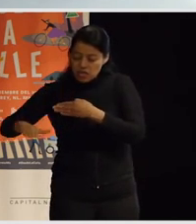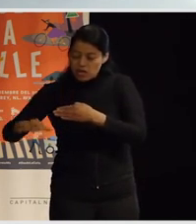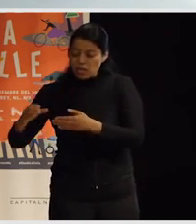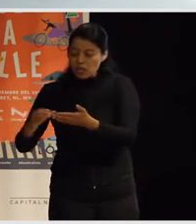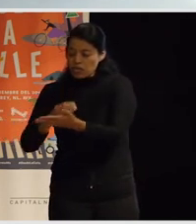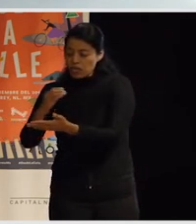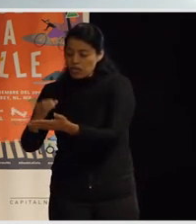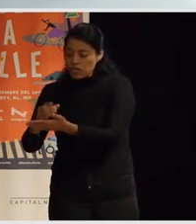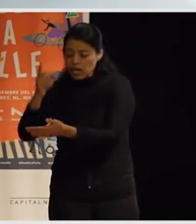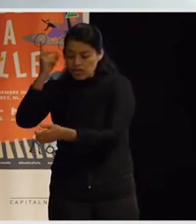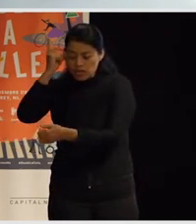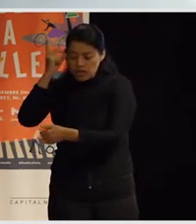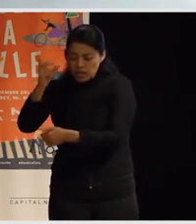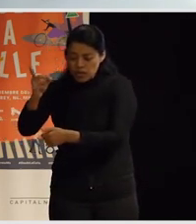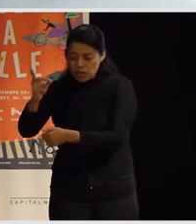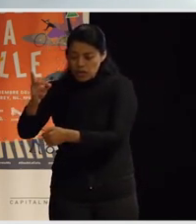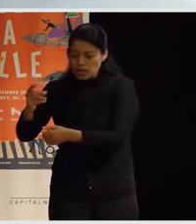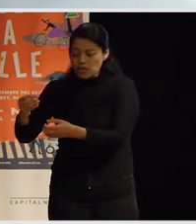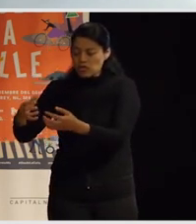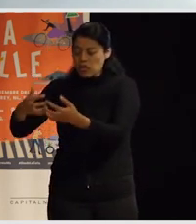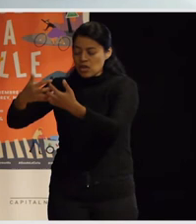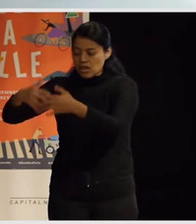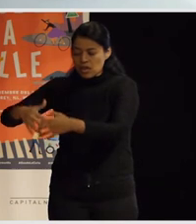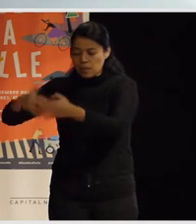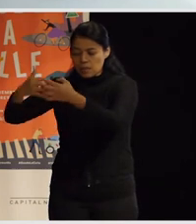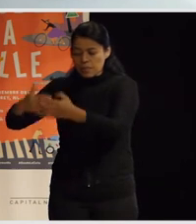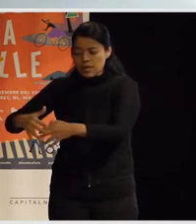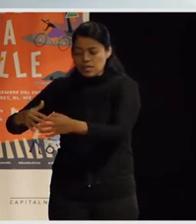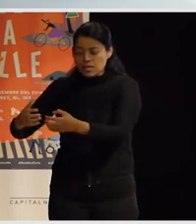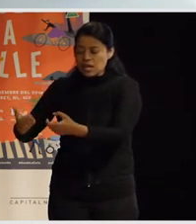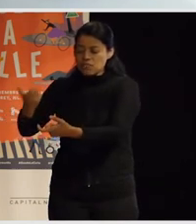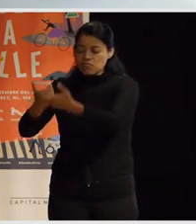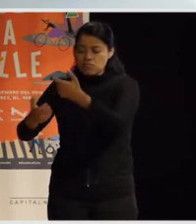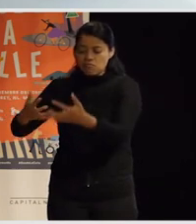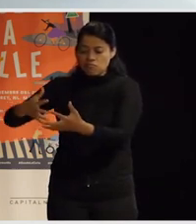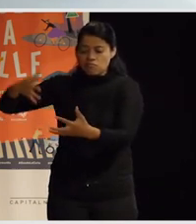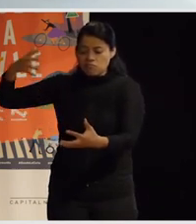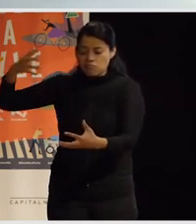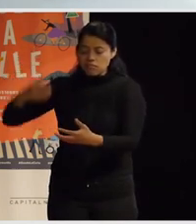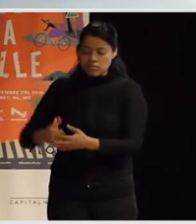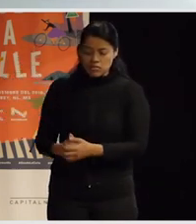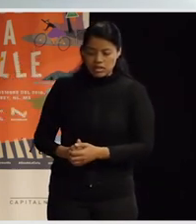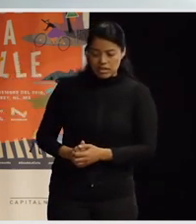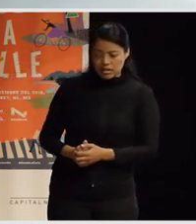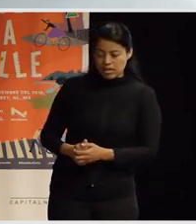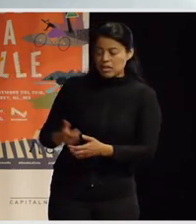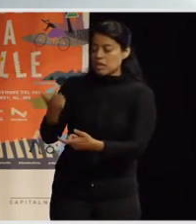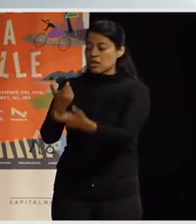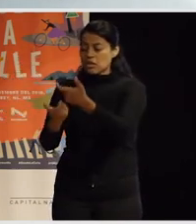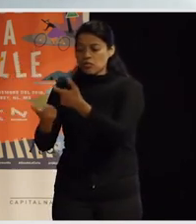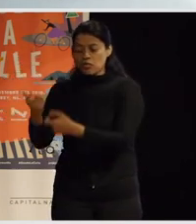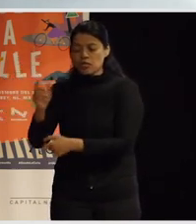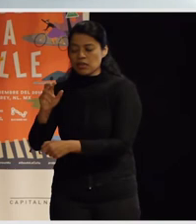grandes multinacionales de inversión y de fondos de especulación que lo que han hecho es mover el dinero pero que